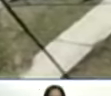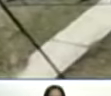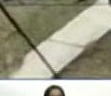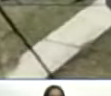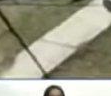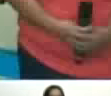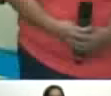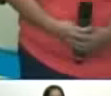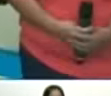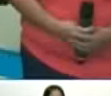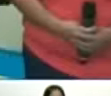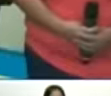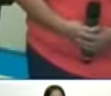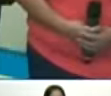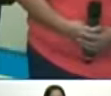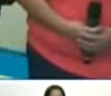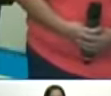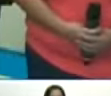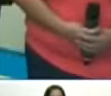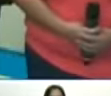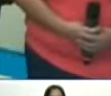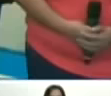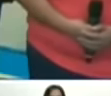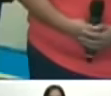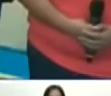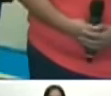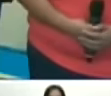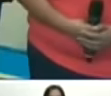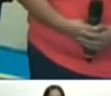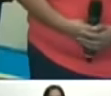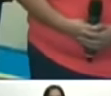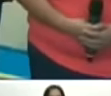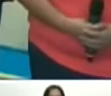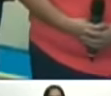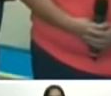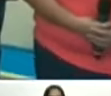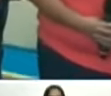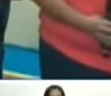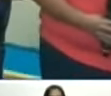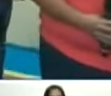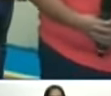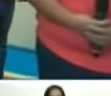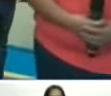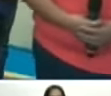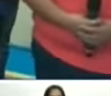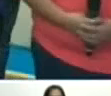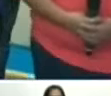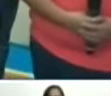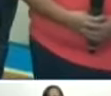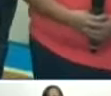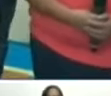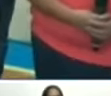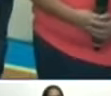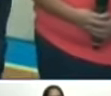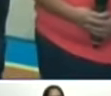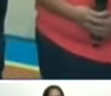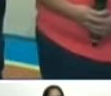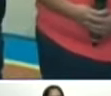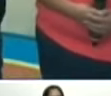demás seguir atendiéndolo en el uno por diez en gobierno en las bricomiles salud educación deporte